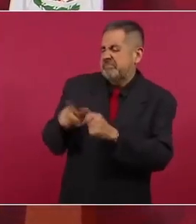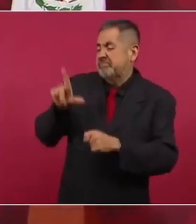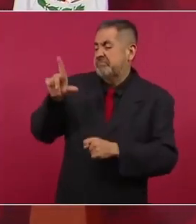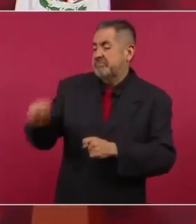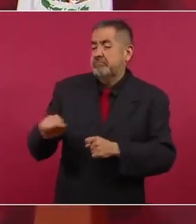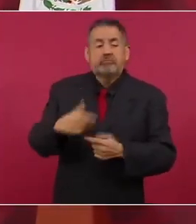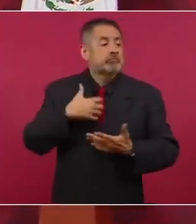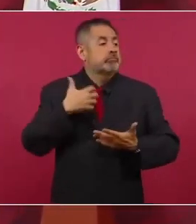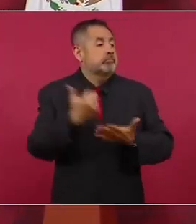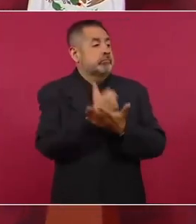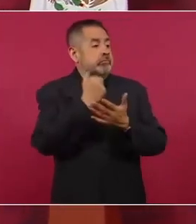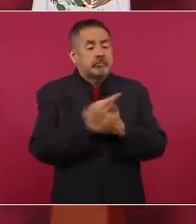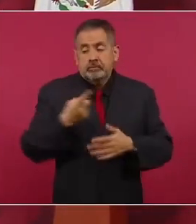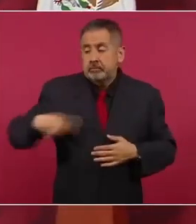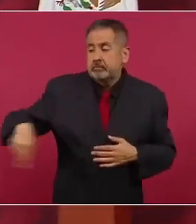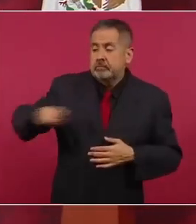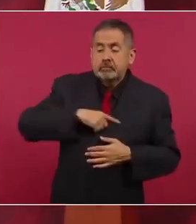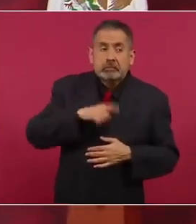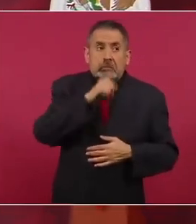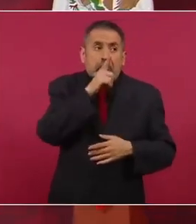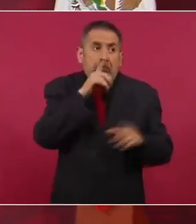no vamos a quedar callados.